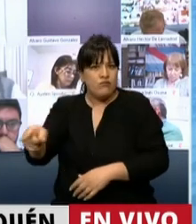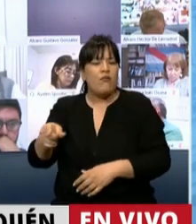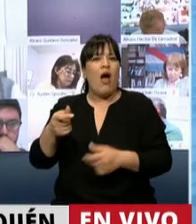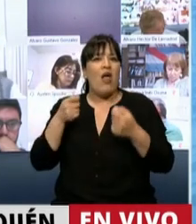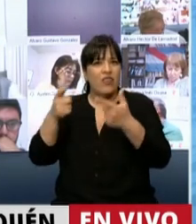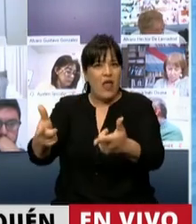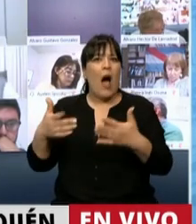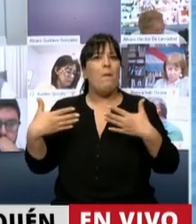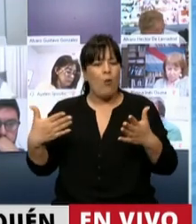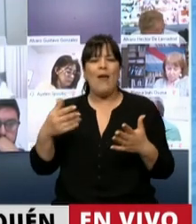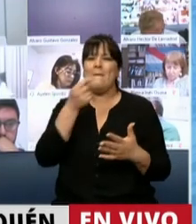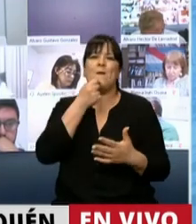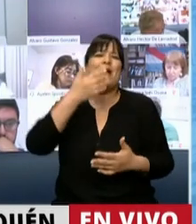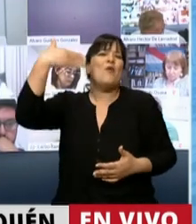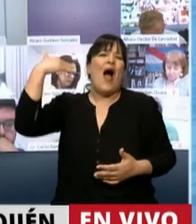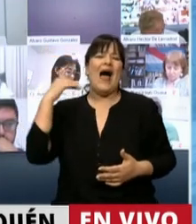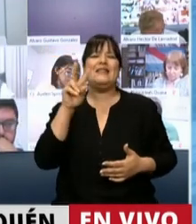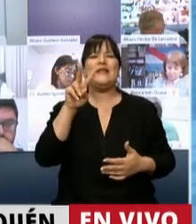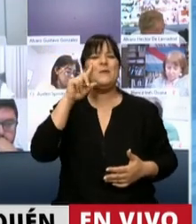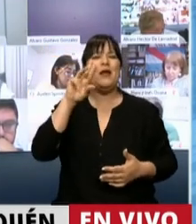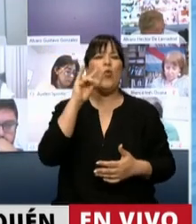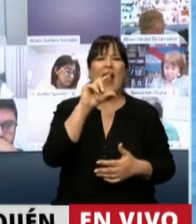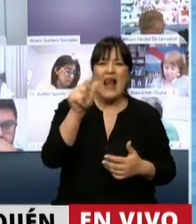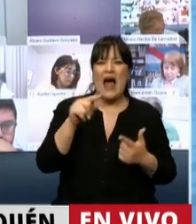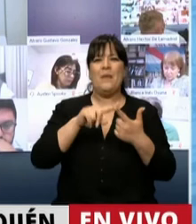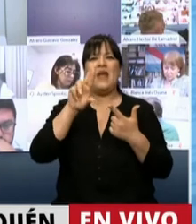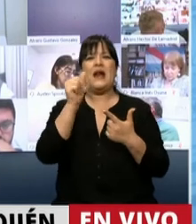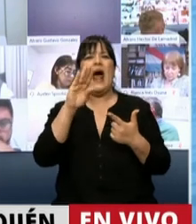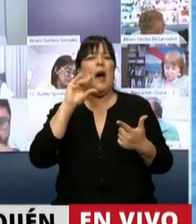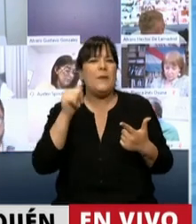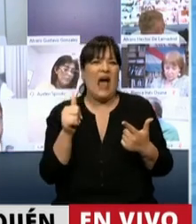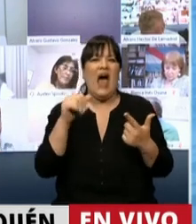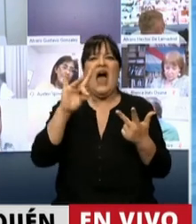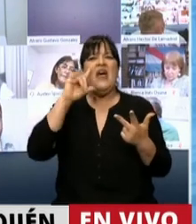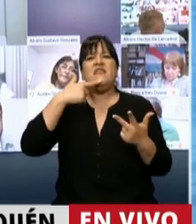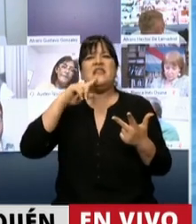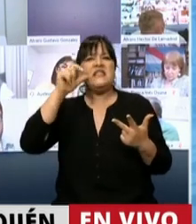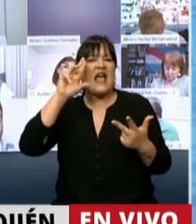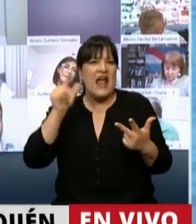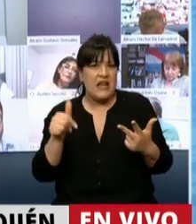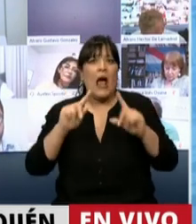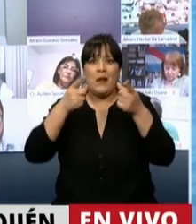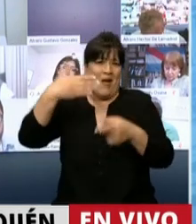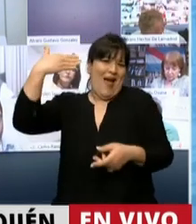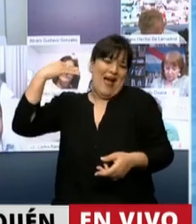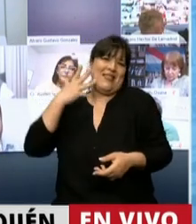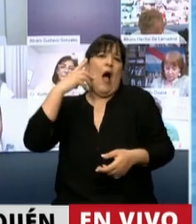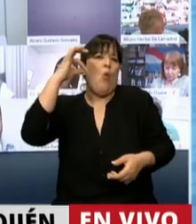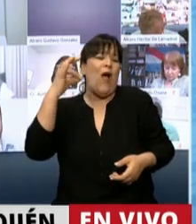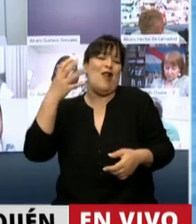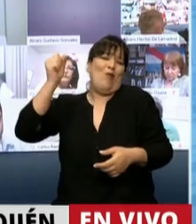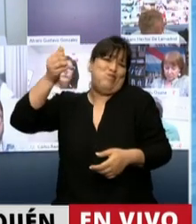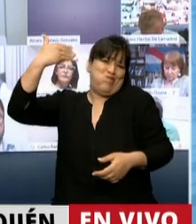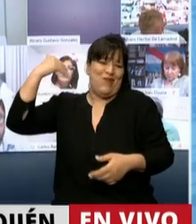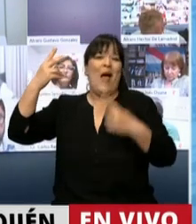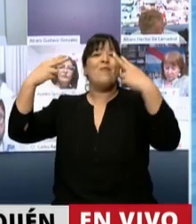patologías, por ejemplo, la viruela, la rabia, la defteria. ¿Quién no tuvo un abuelo o pariente inmigrante que